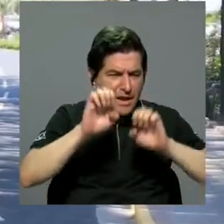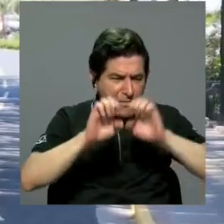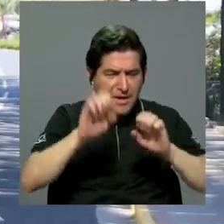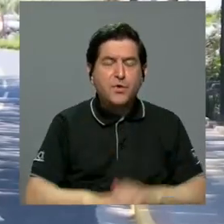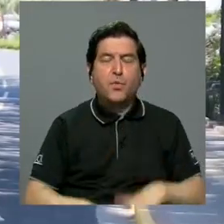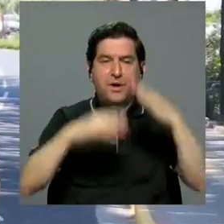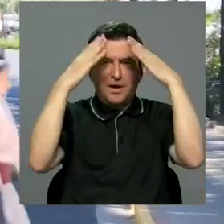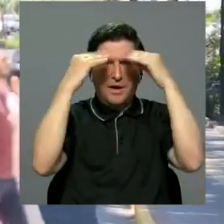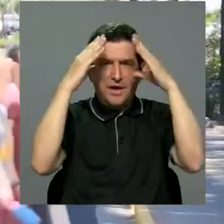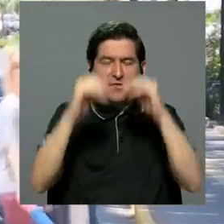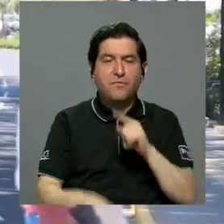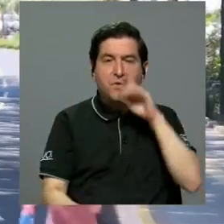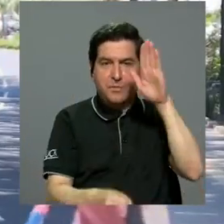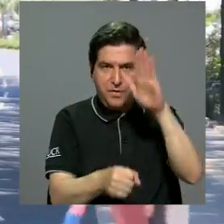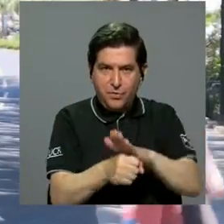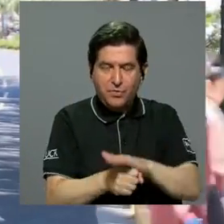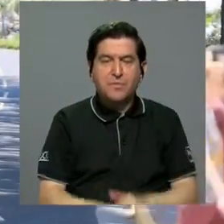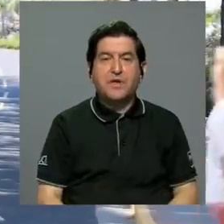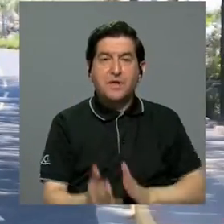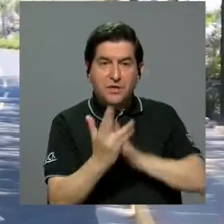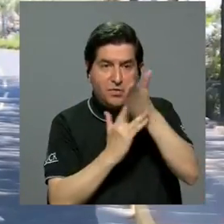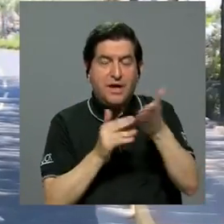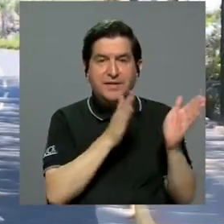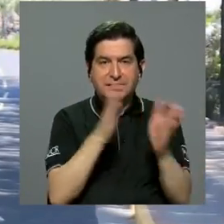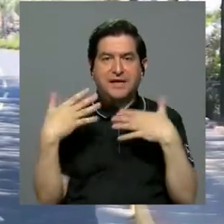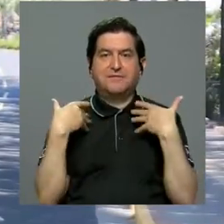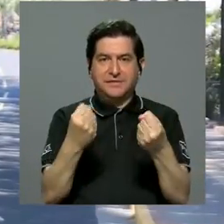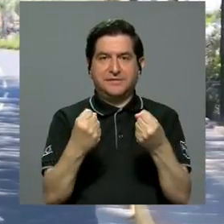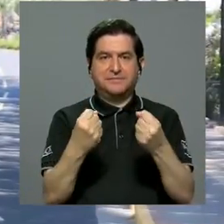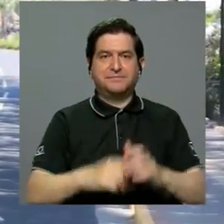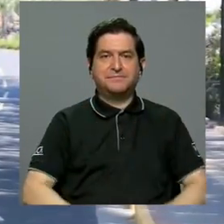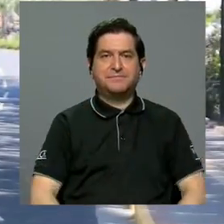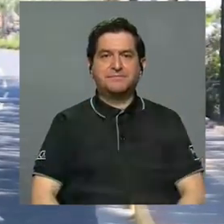y un informe de lo alcanzado mediante los planes de salud.